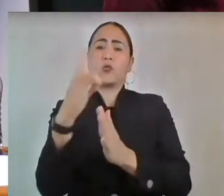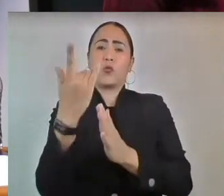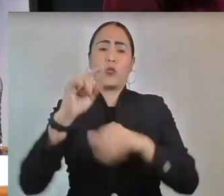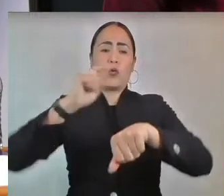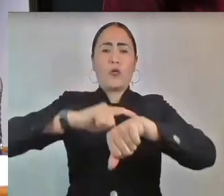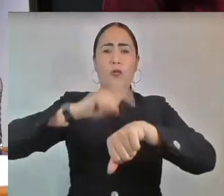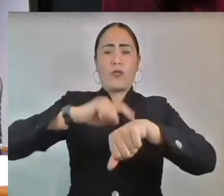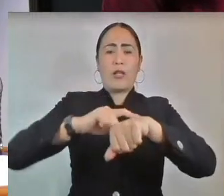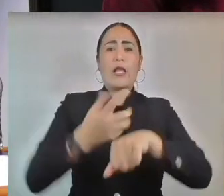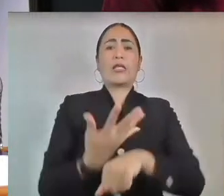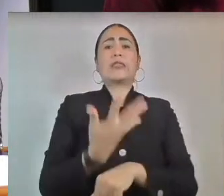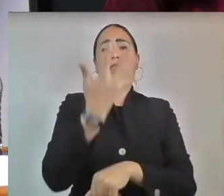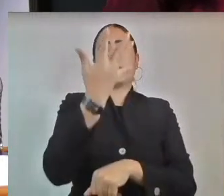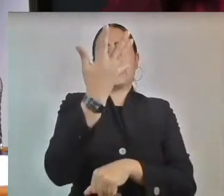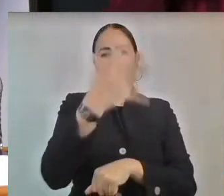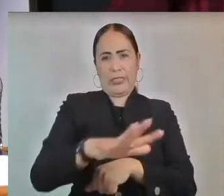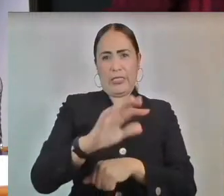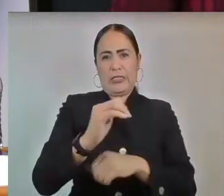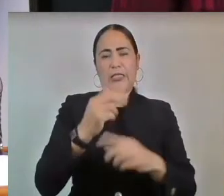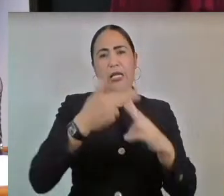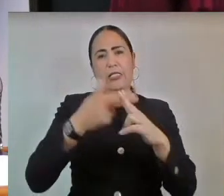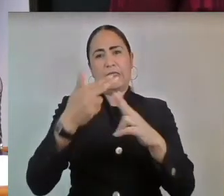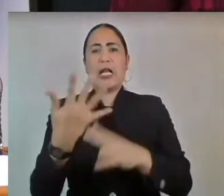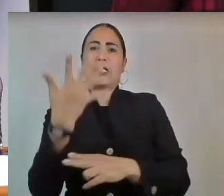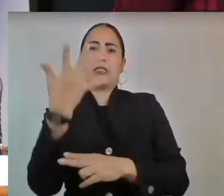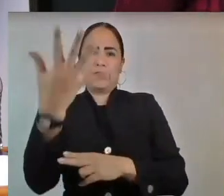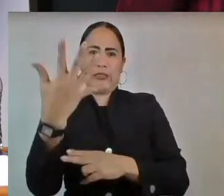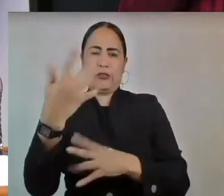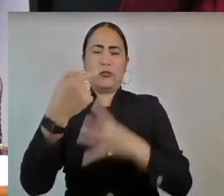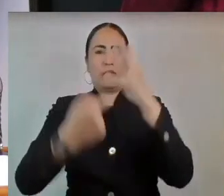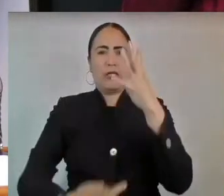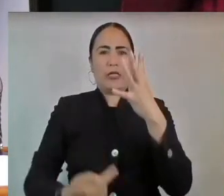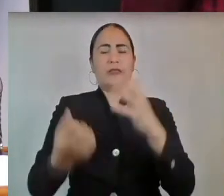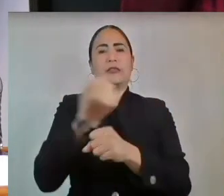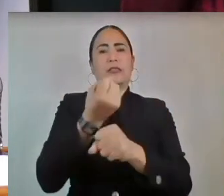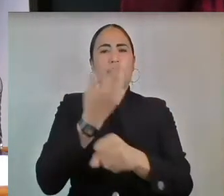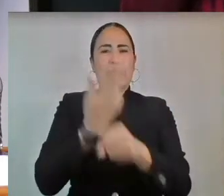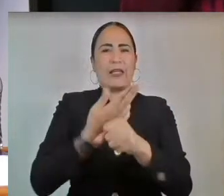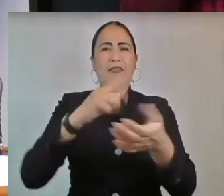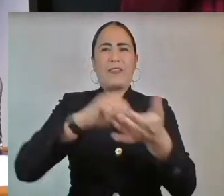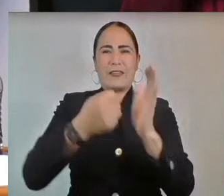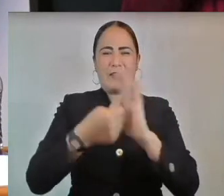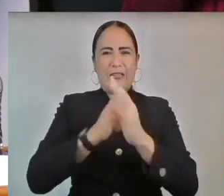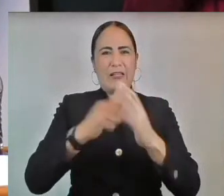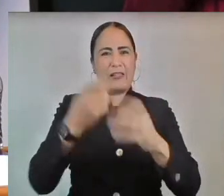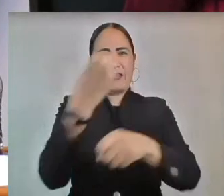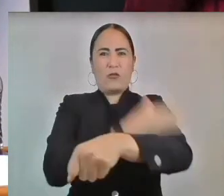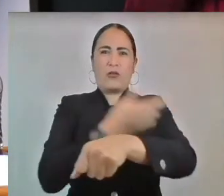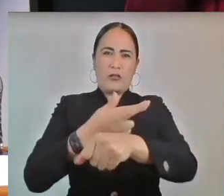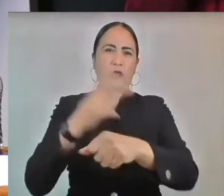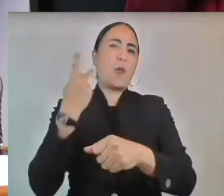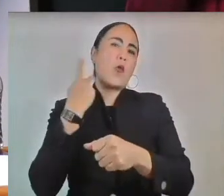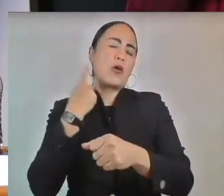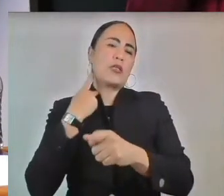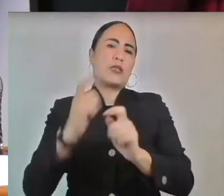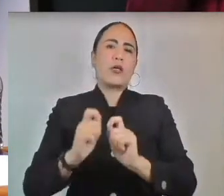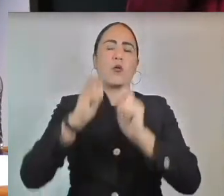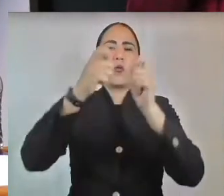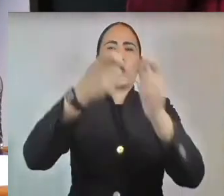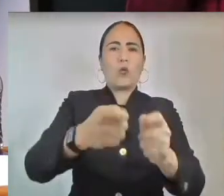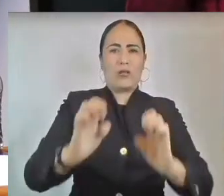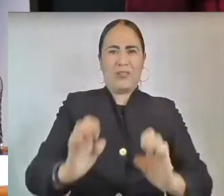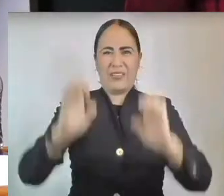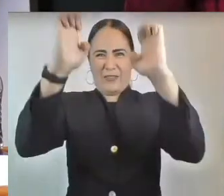17 horas, en la oficina de la Secretaría Técnica de la Junta de Coordinación Política, recinto del Poder Legislativo,